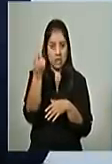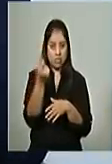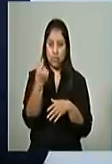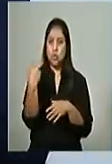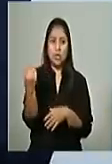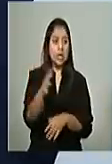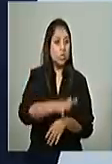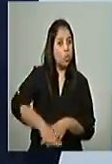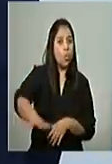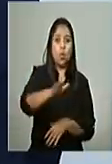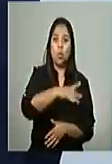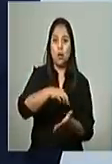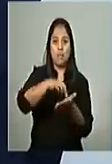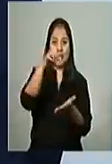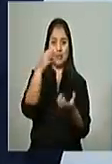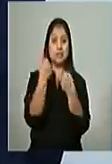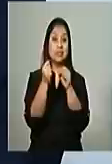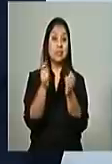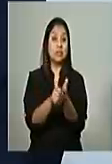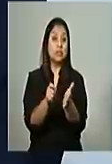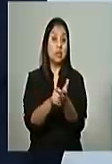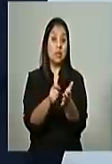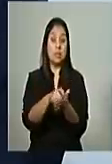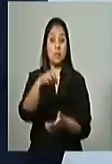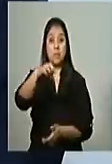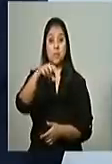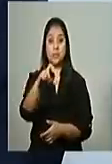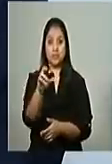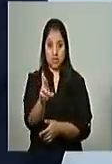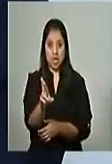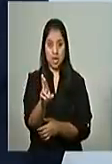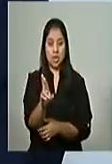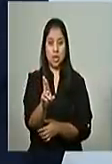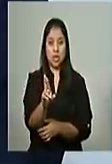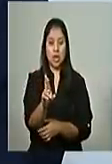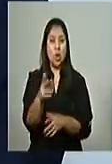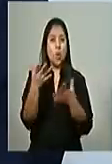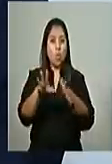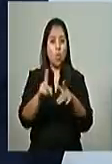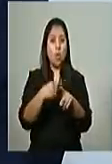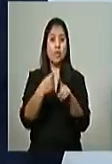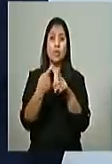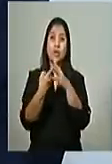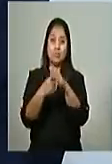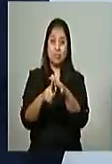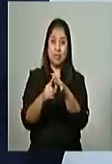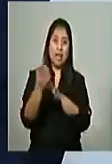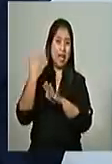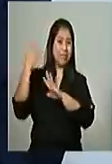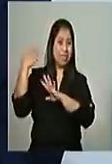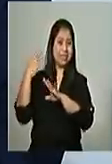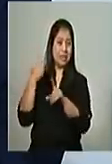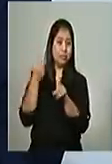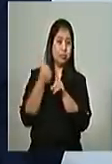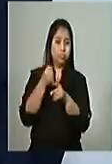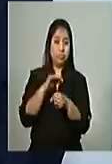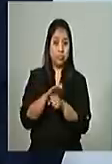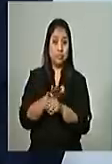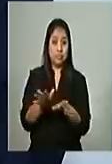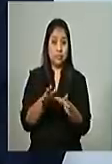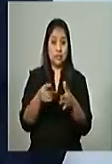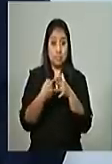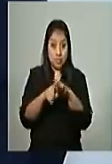haciendo pruebas PCR cuando al principio de la pandemia solo existía un